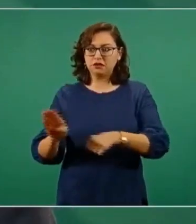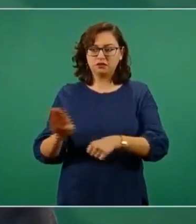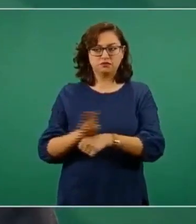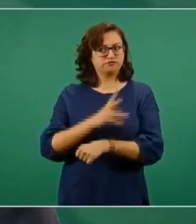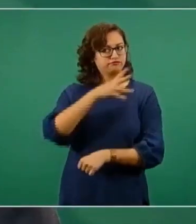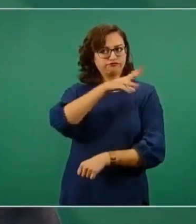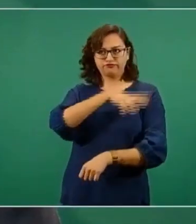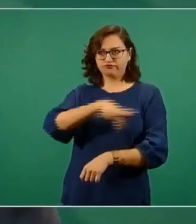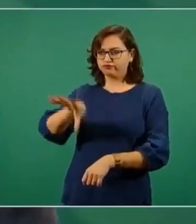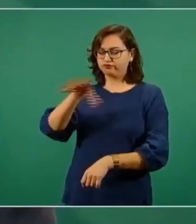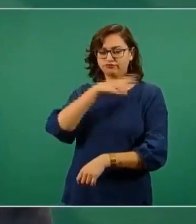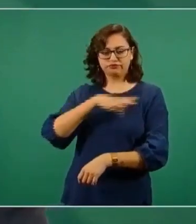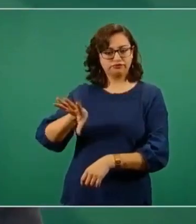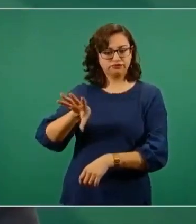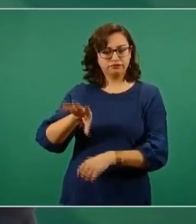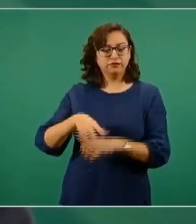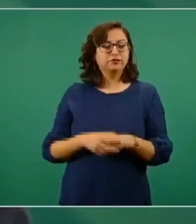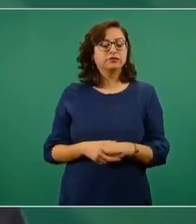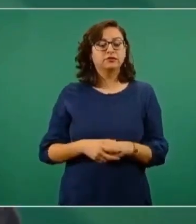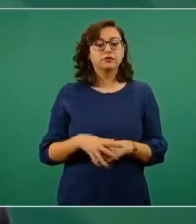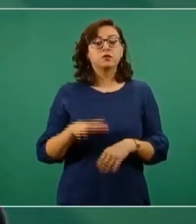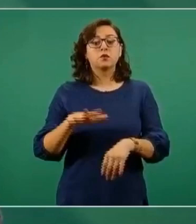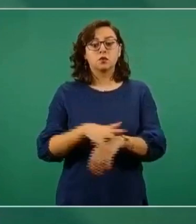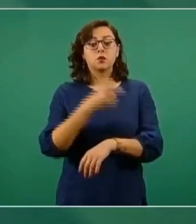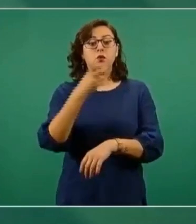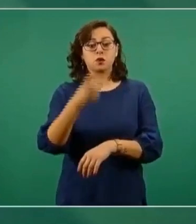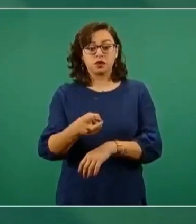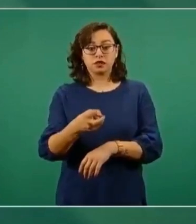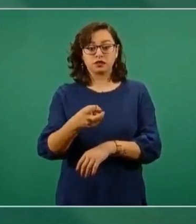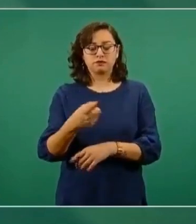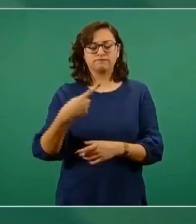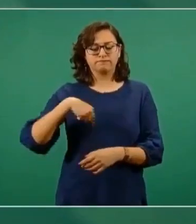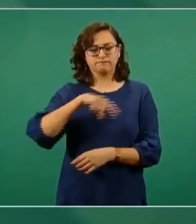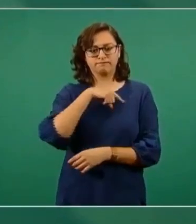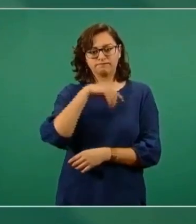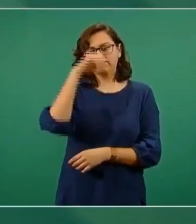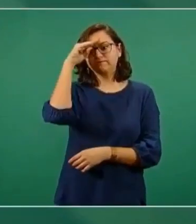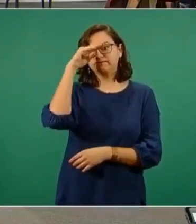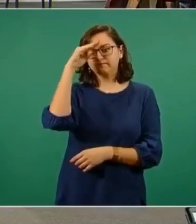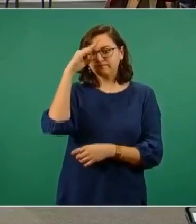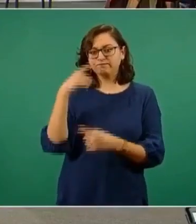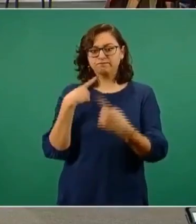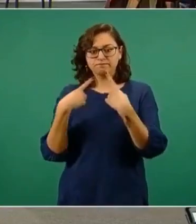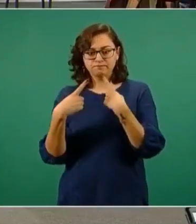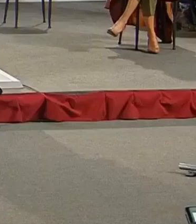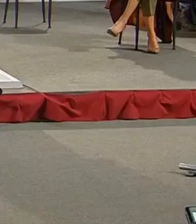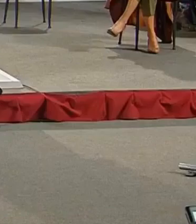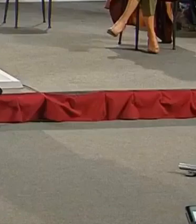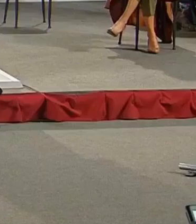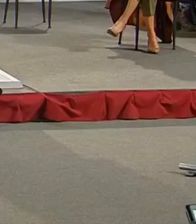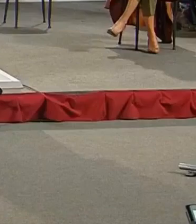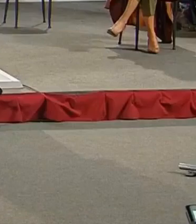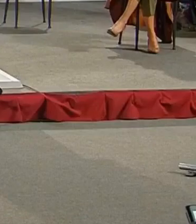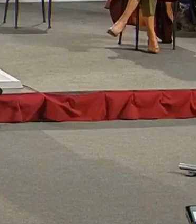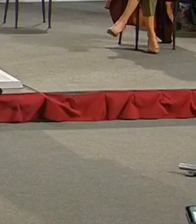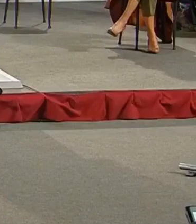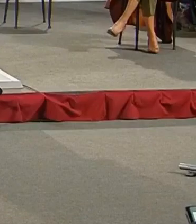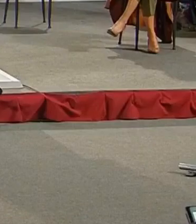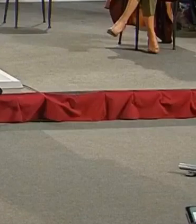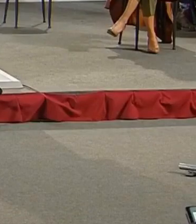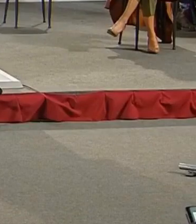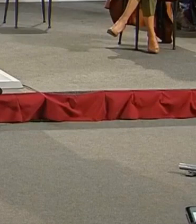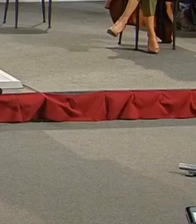demás. Por eso, desde el momento en que empezamos a hablar con la secretaria y aprovecho para felicitar a la